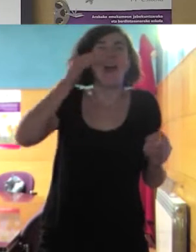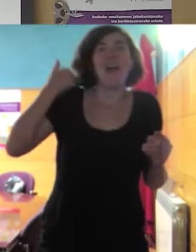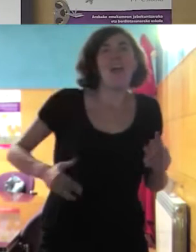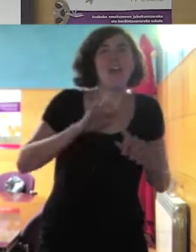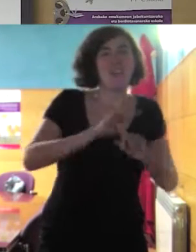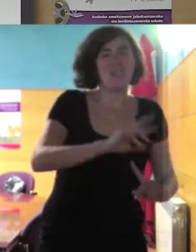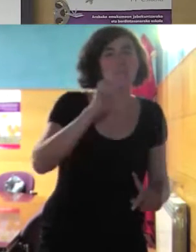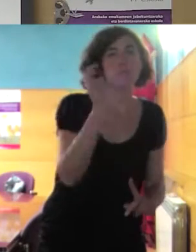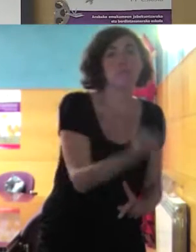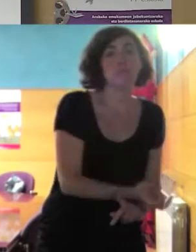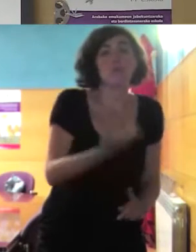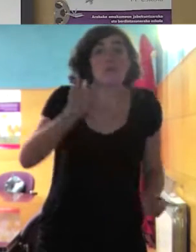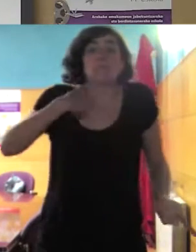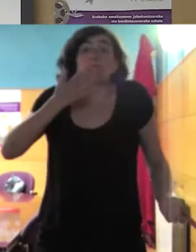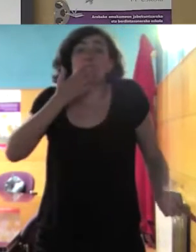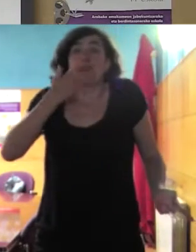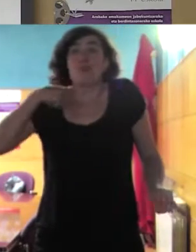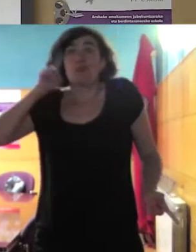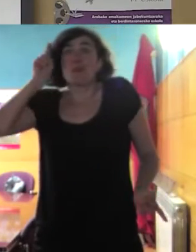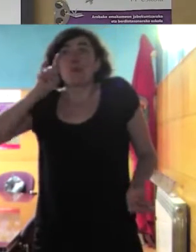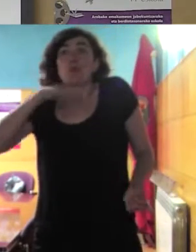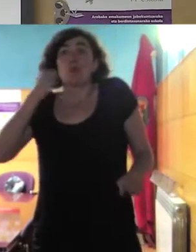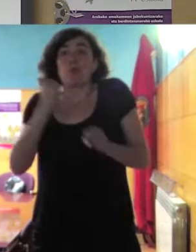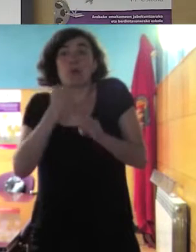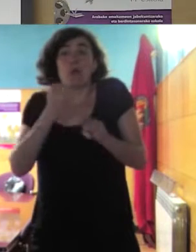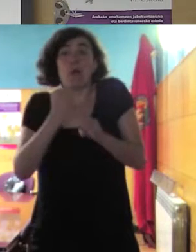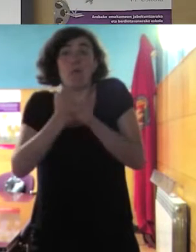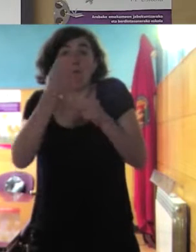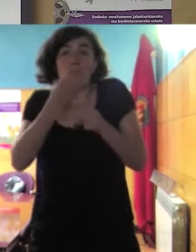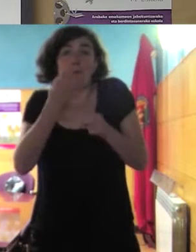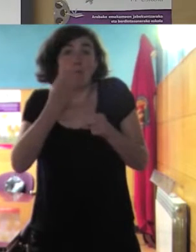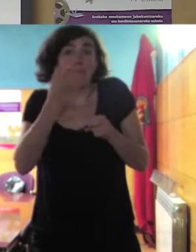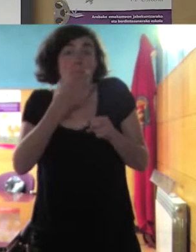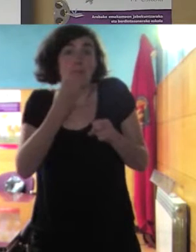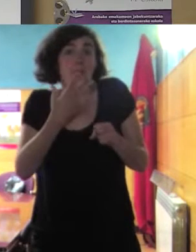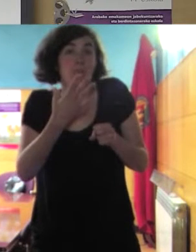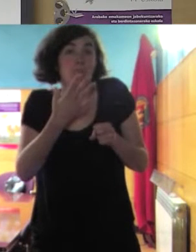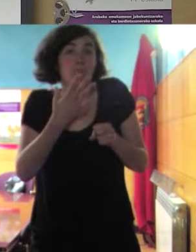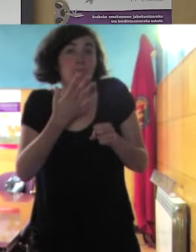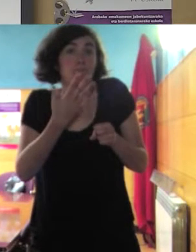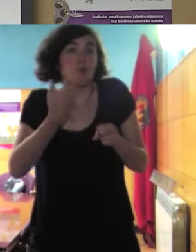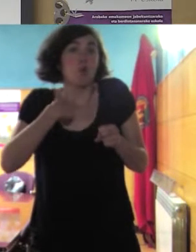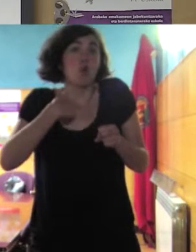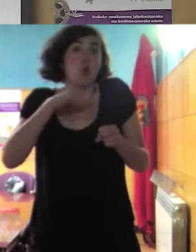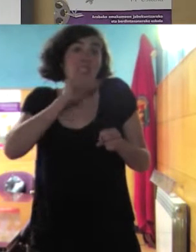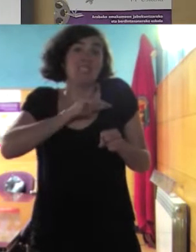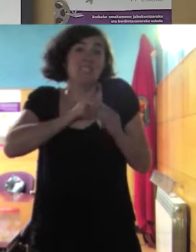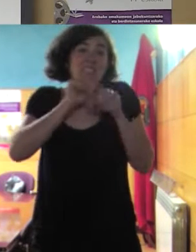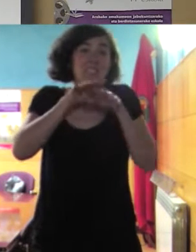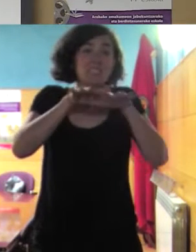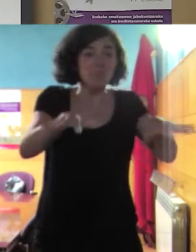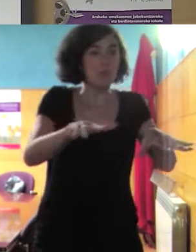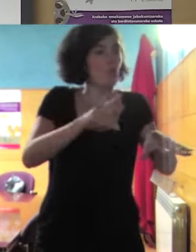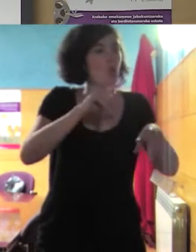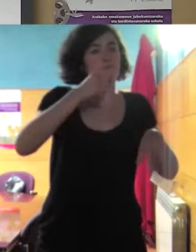de lo que hago si lo hago un poco bien a ver algún eco podría tener pero no es nuestra función transformar a las familias